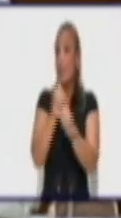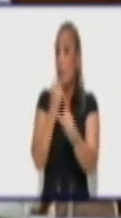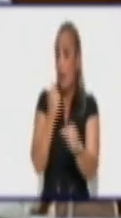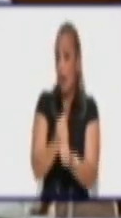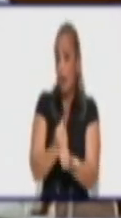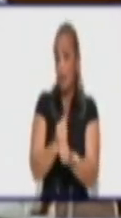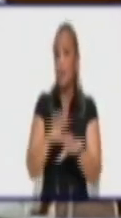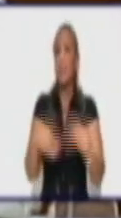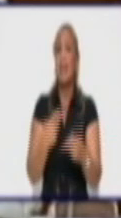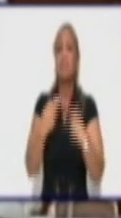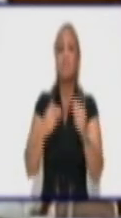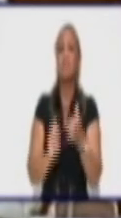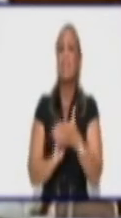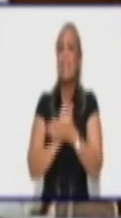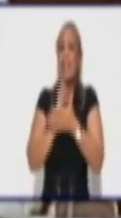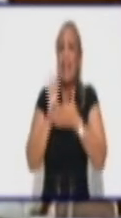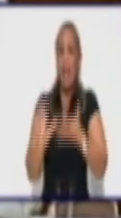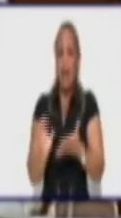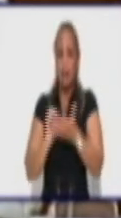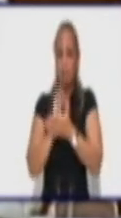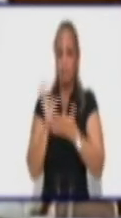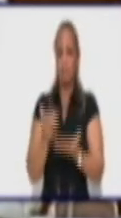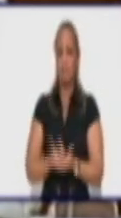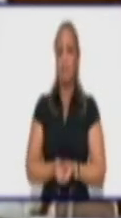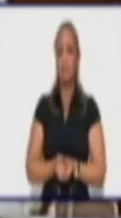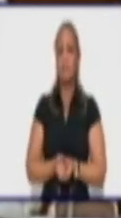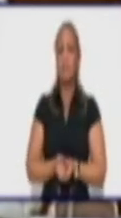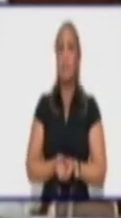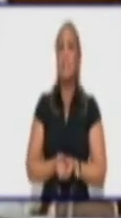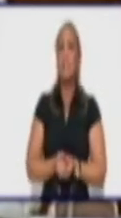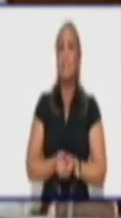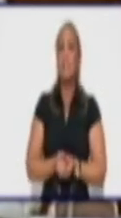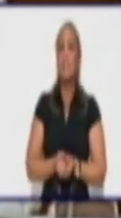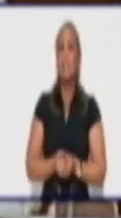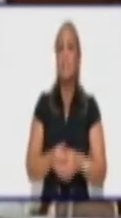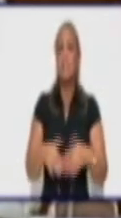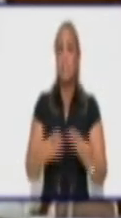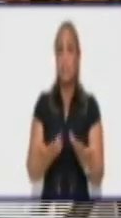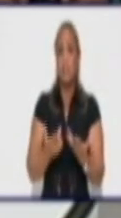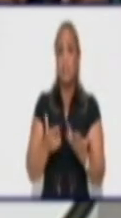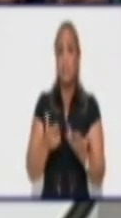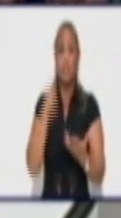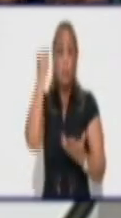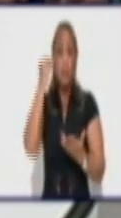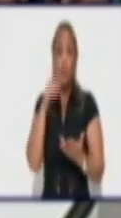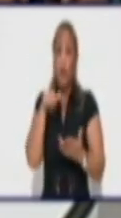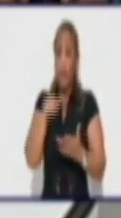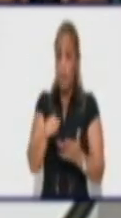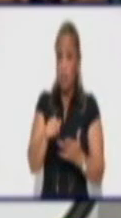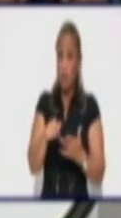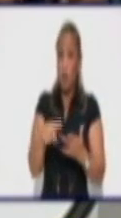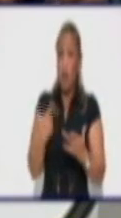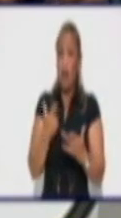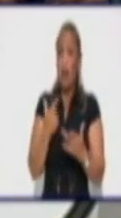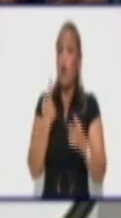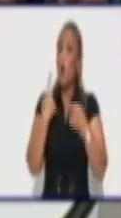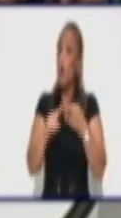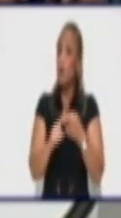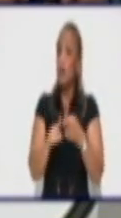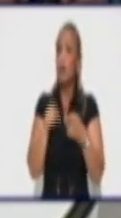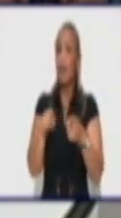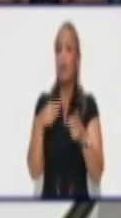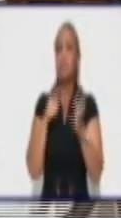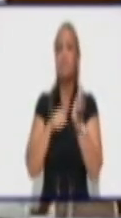de crear, y yo creo que eso, quería resaltarlo aquí, porque es de las cosas en las que hay que pronunciarse muy fuerte